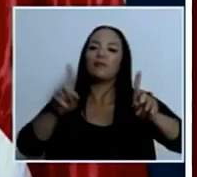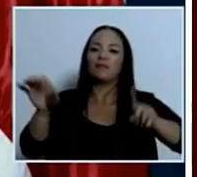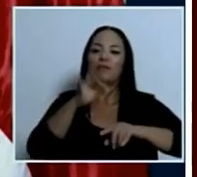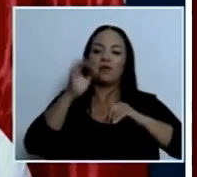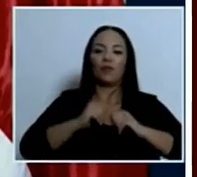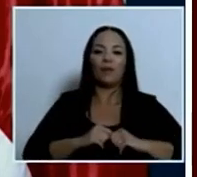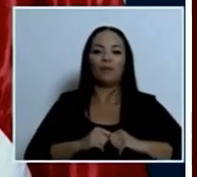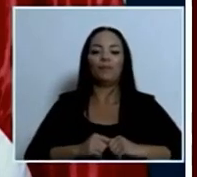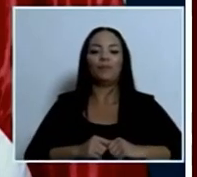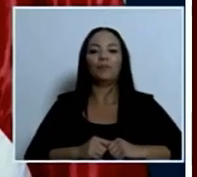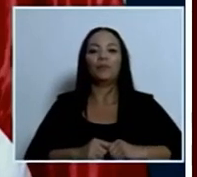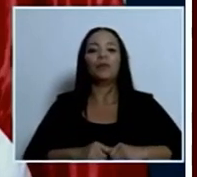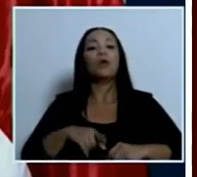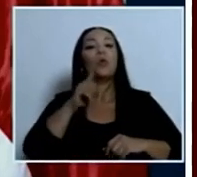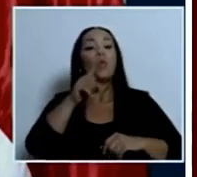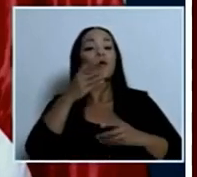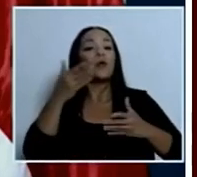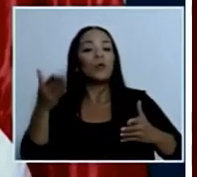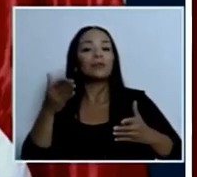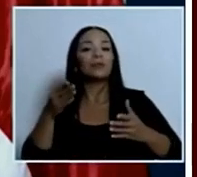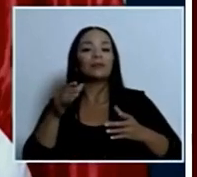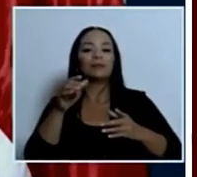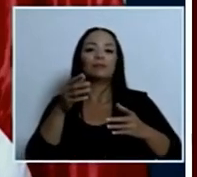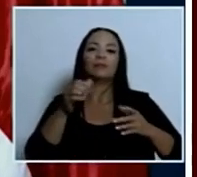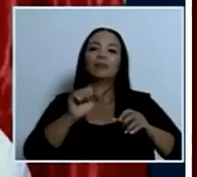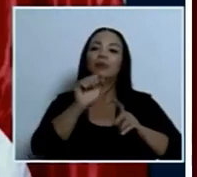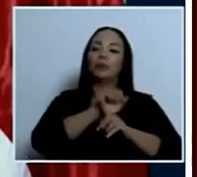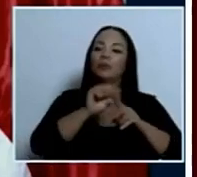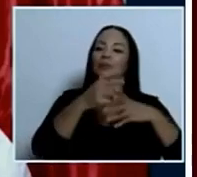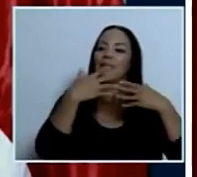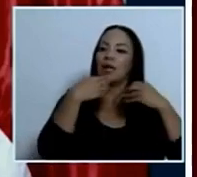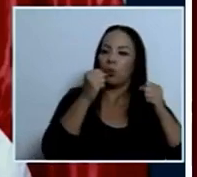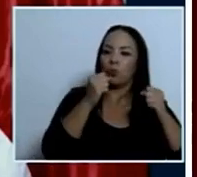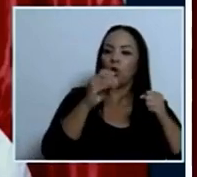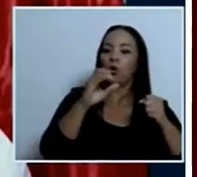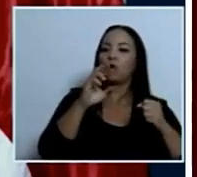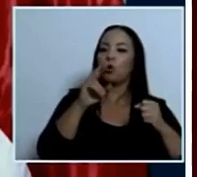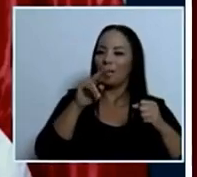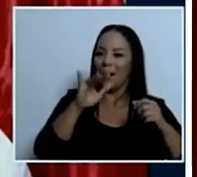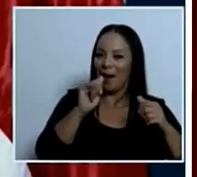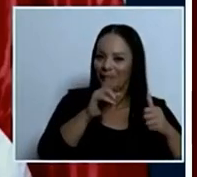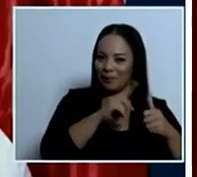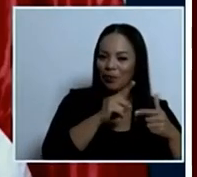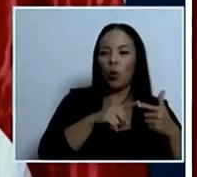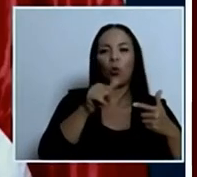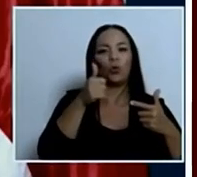cosa es un problema de salud crónica y otra cosa es un cuadro agudo